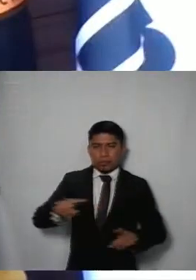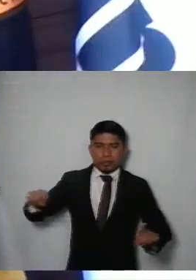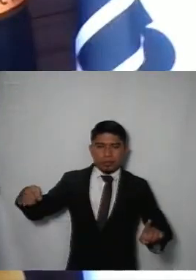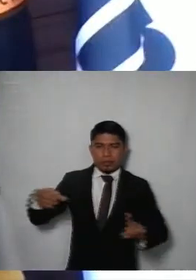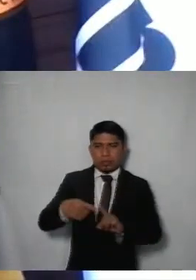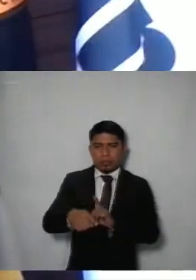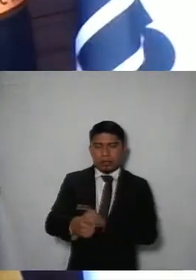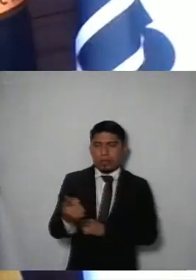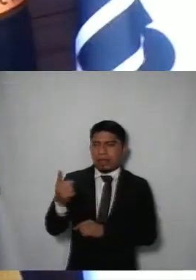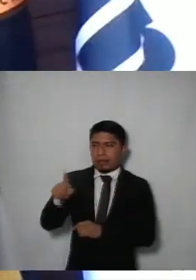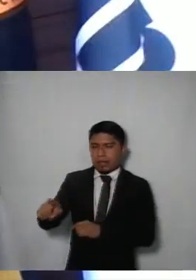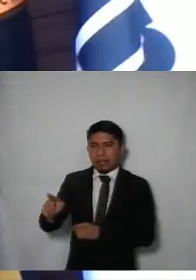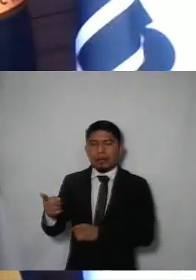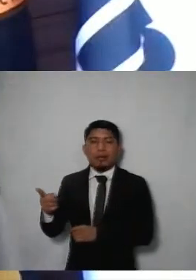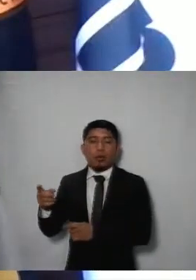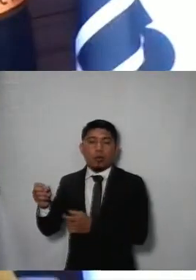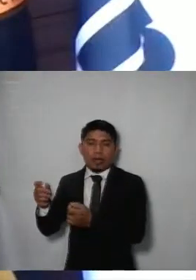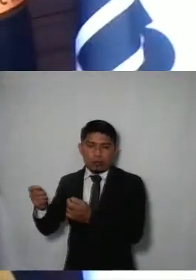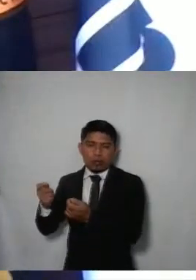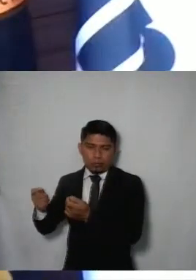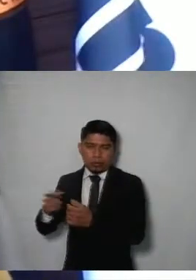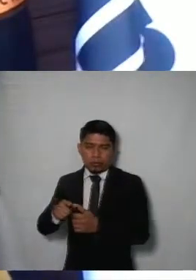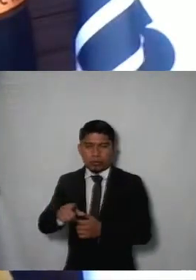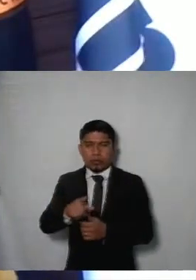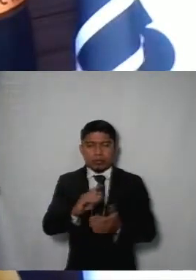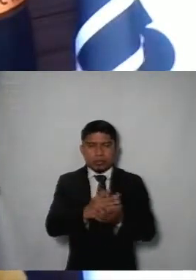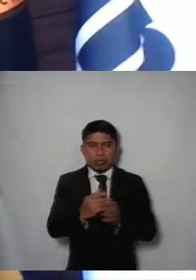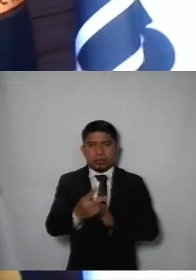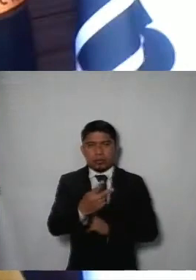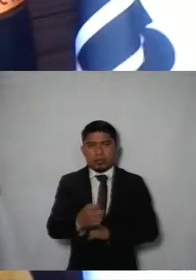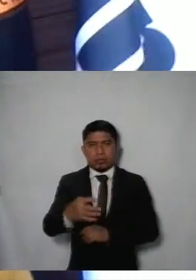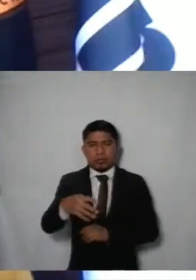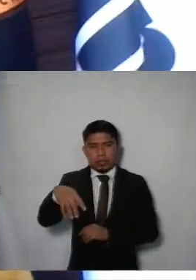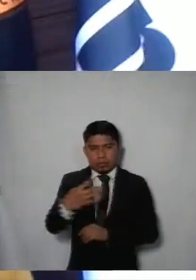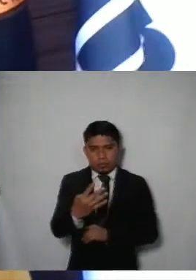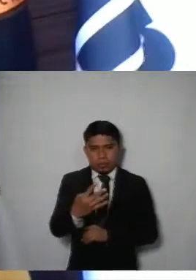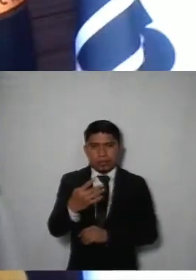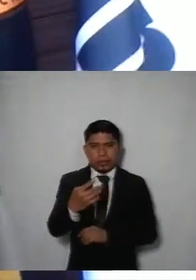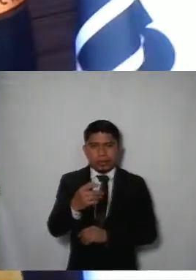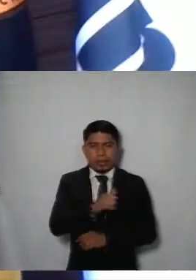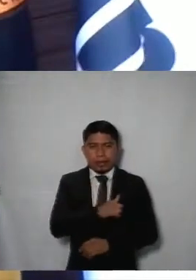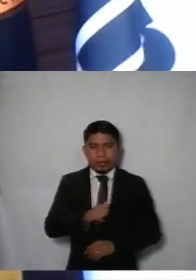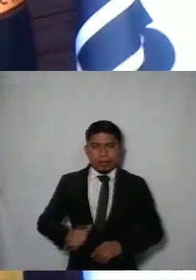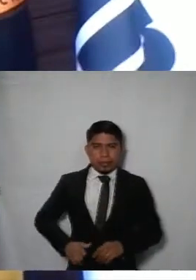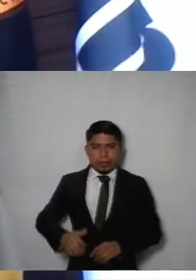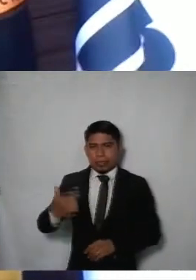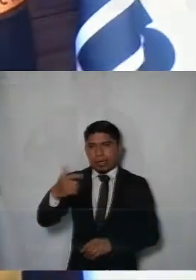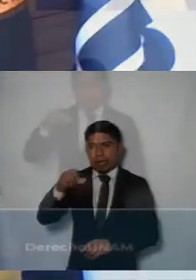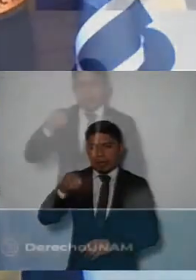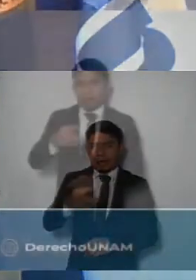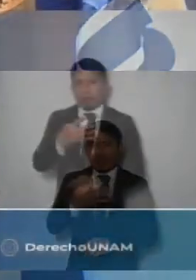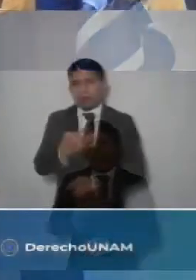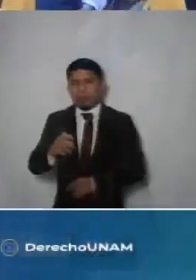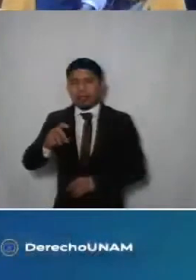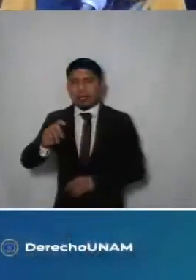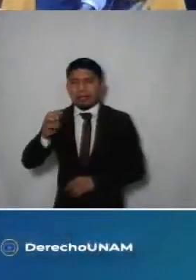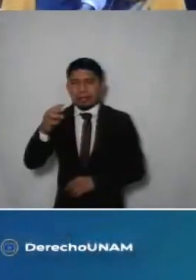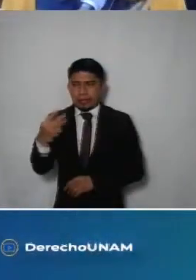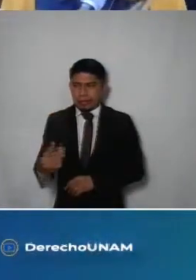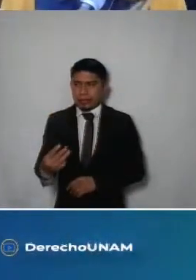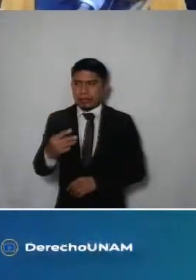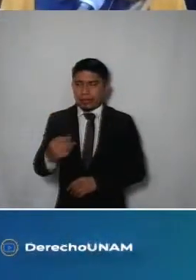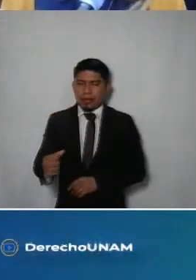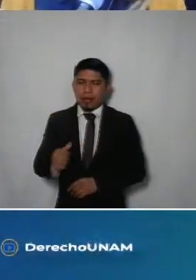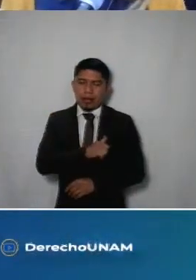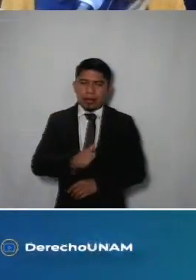resolución con el sentido de ordenar y ceda vista son los expedientes 214 de la alcaldía Gustavo Madero 433